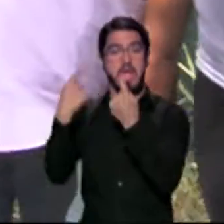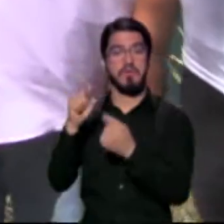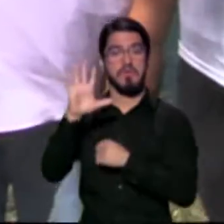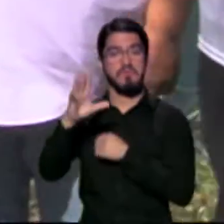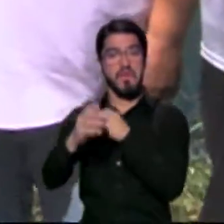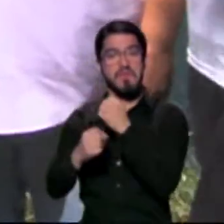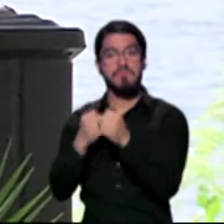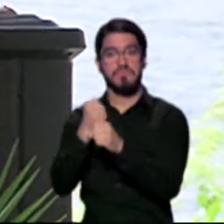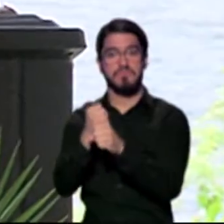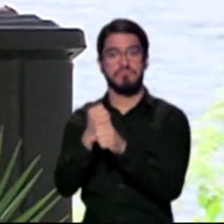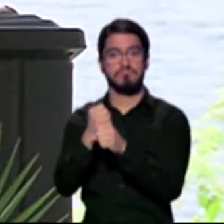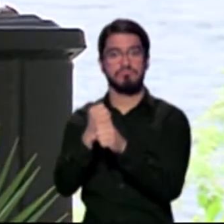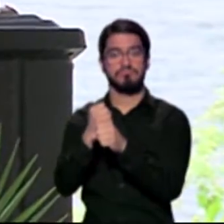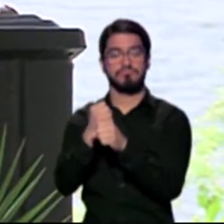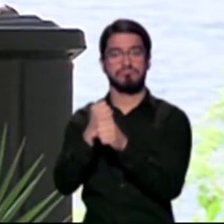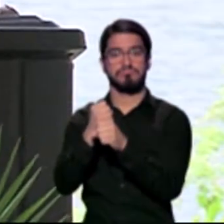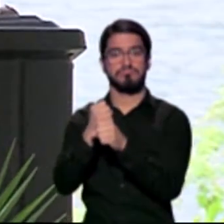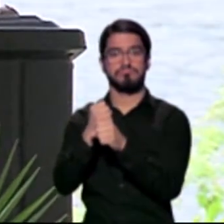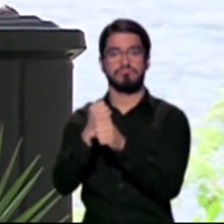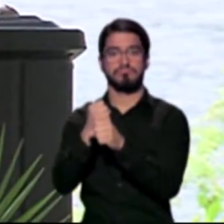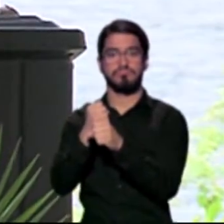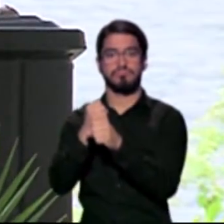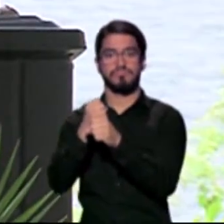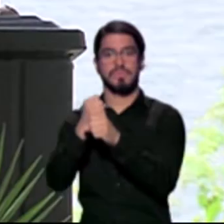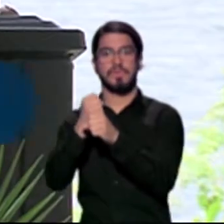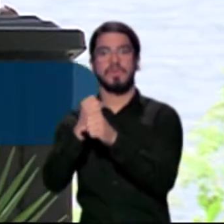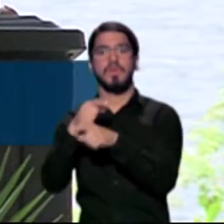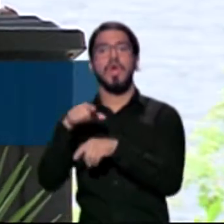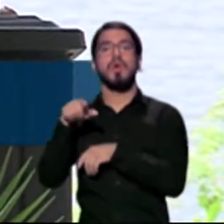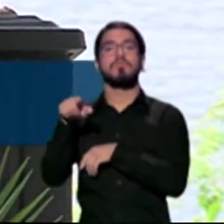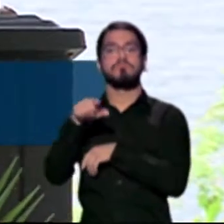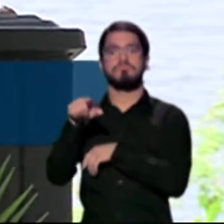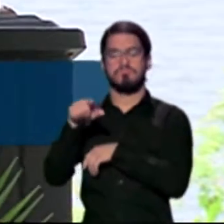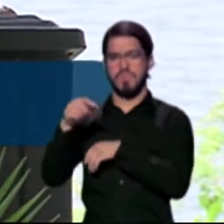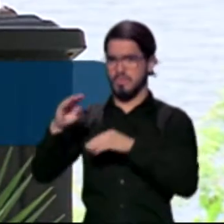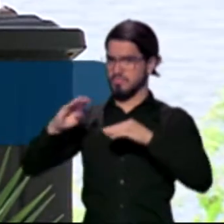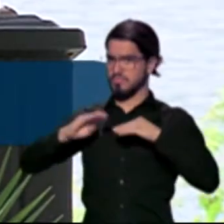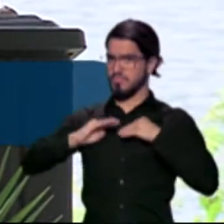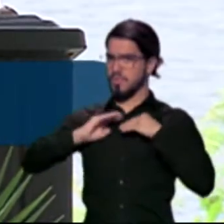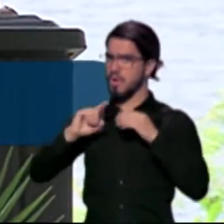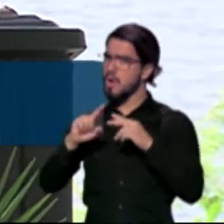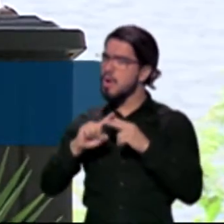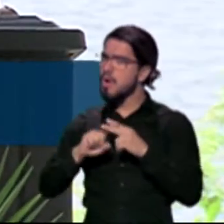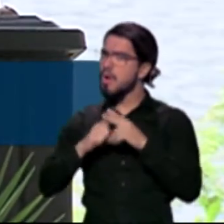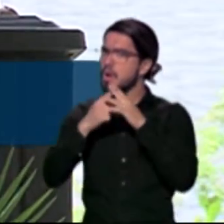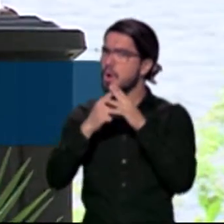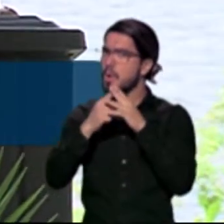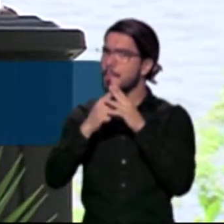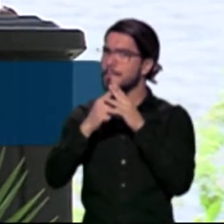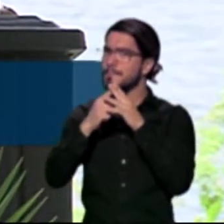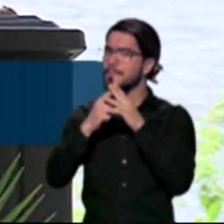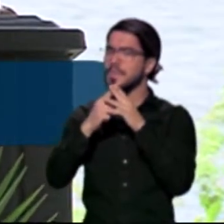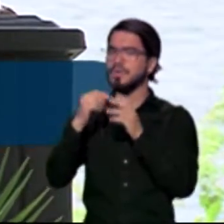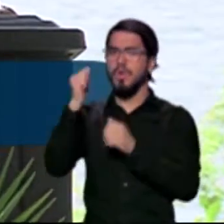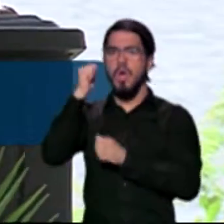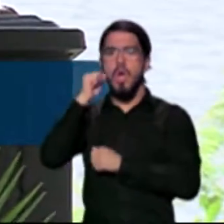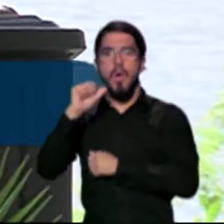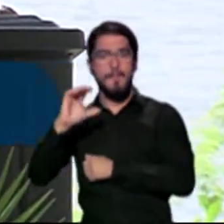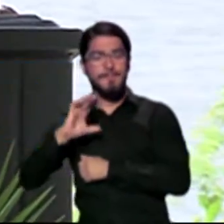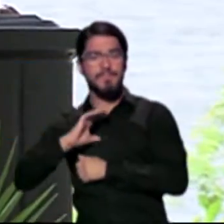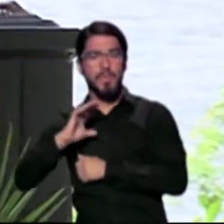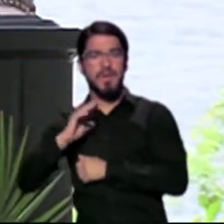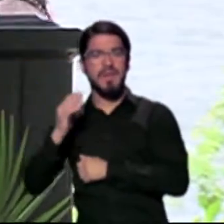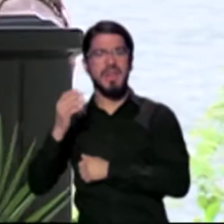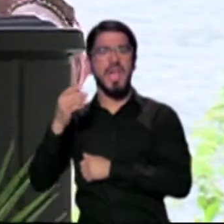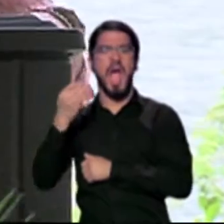Carlos saben Que ha sido de Gallardía porque comenzó con mujeres que sufrieron cáncer y han sido supervivientes